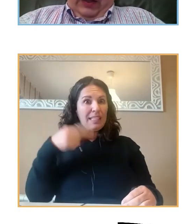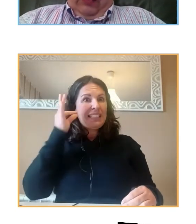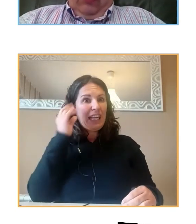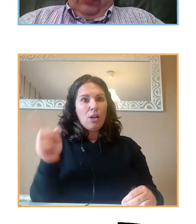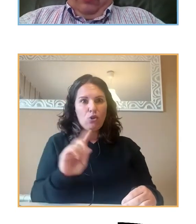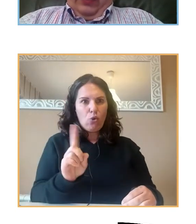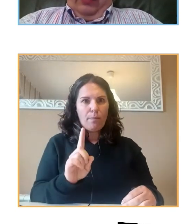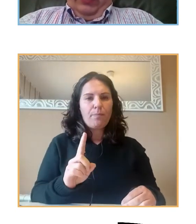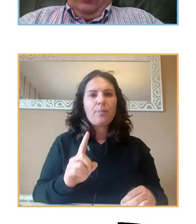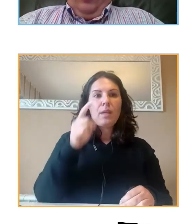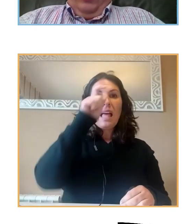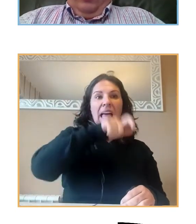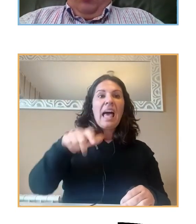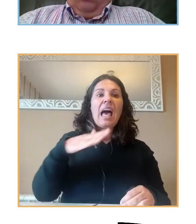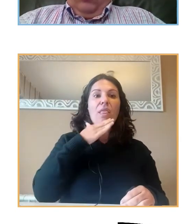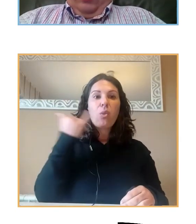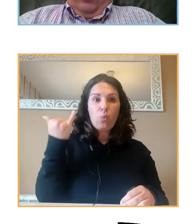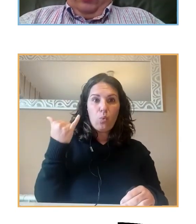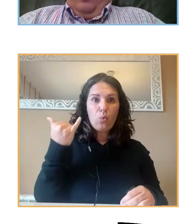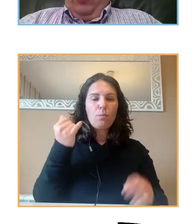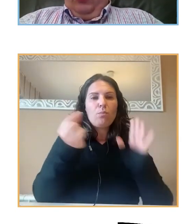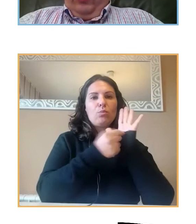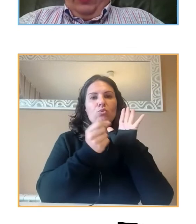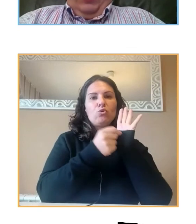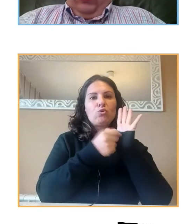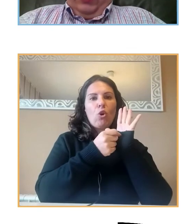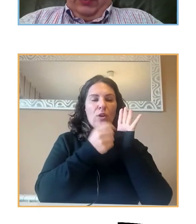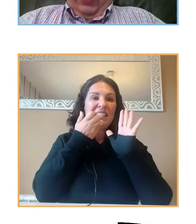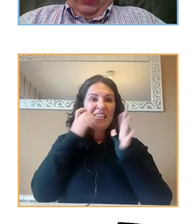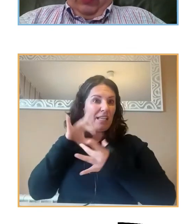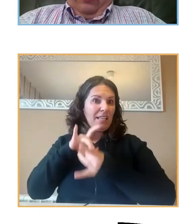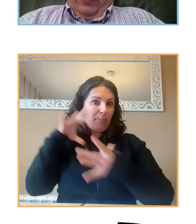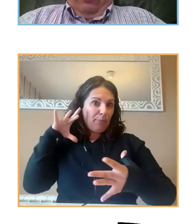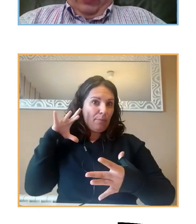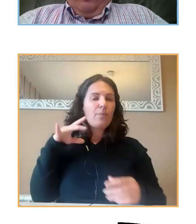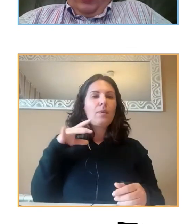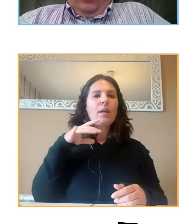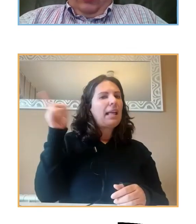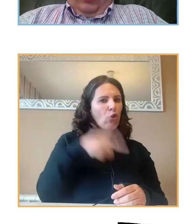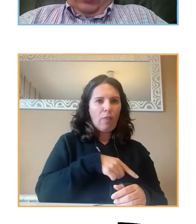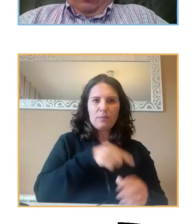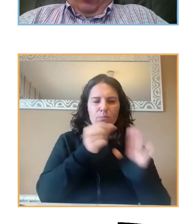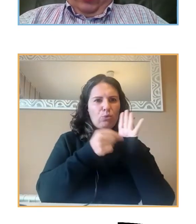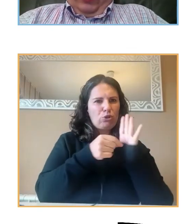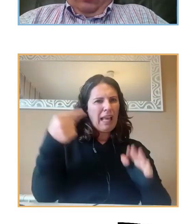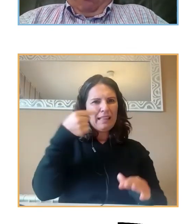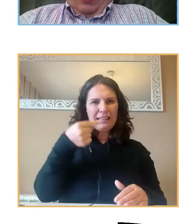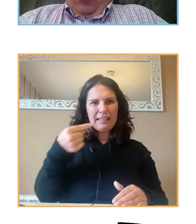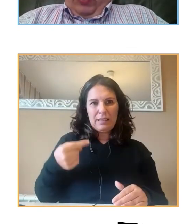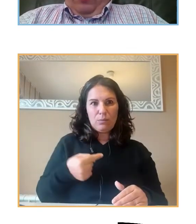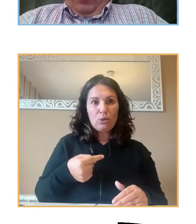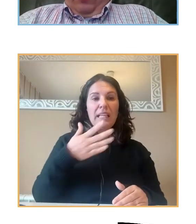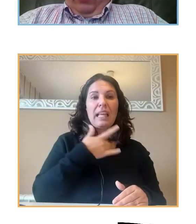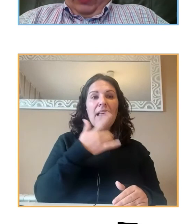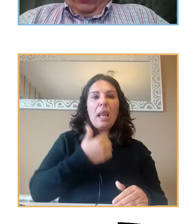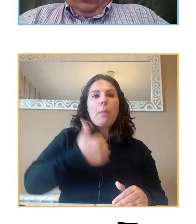azul, son las barras azules, puntúan, tienen peores puntuaciones en todas y en cada una de las variables. Así vemos que tienen más